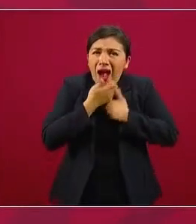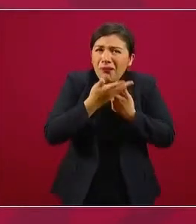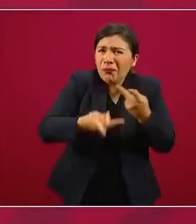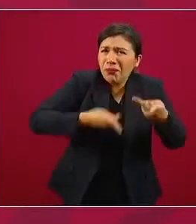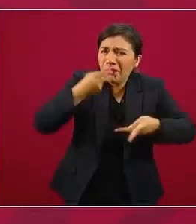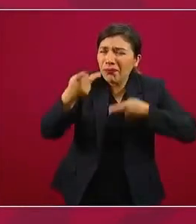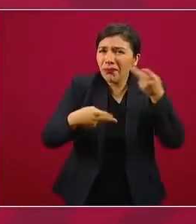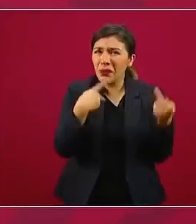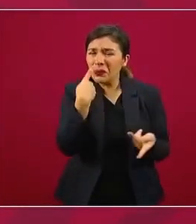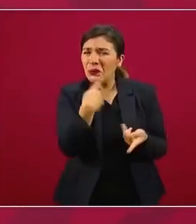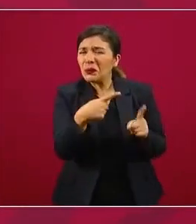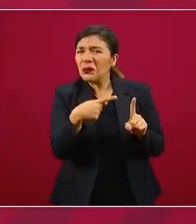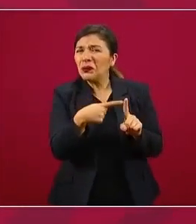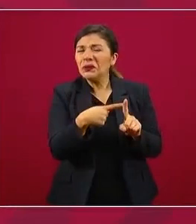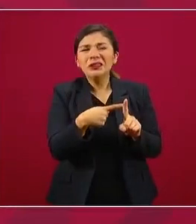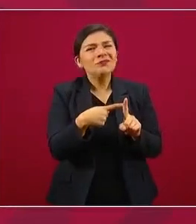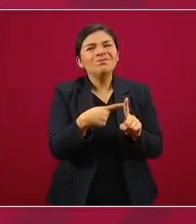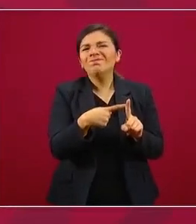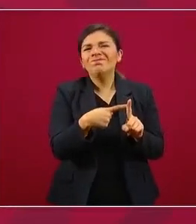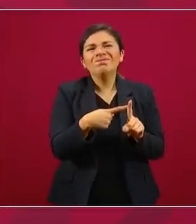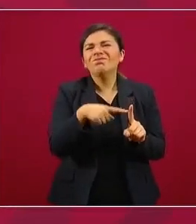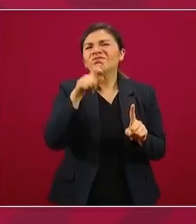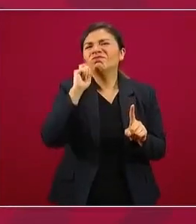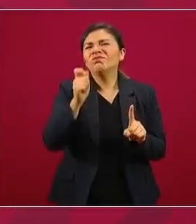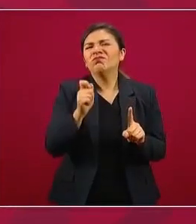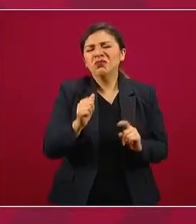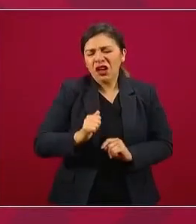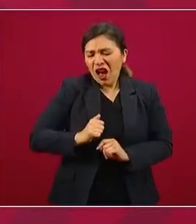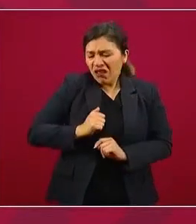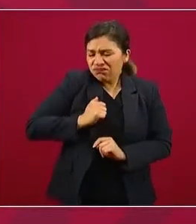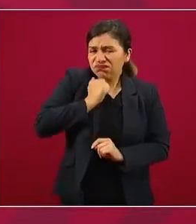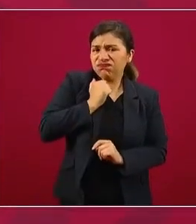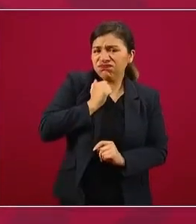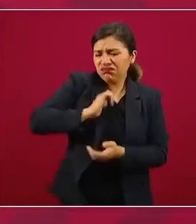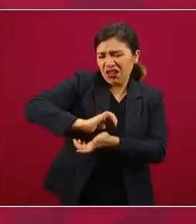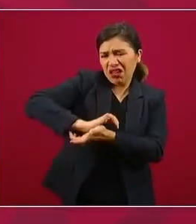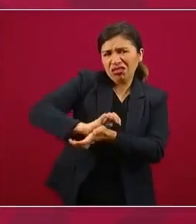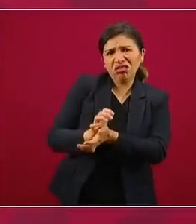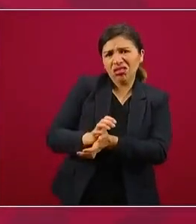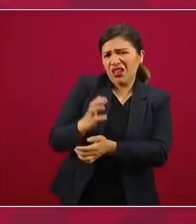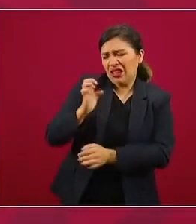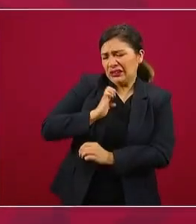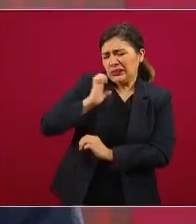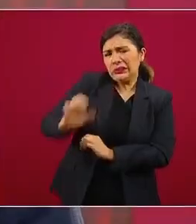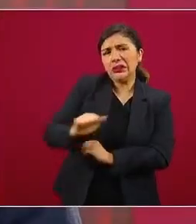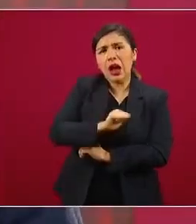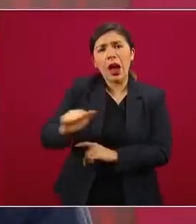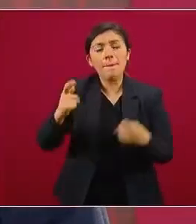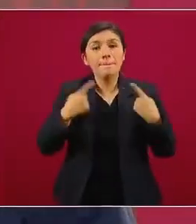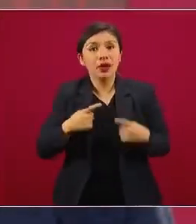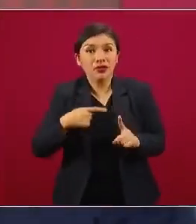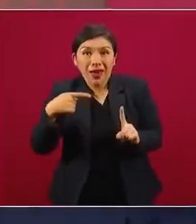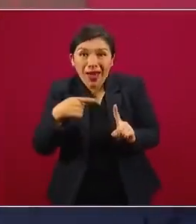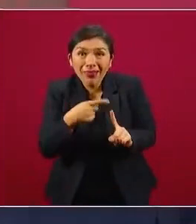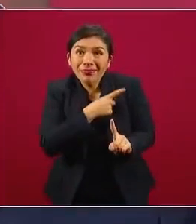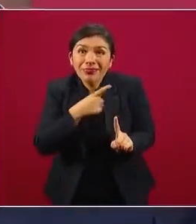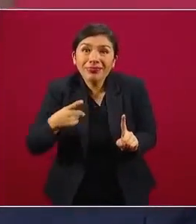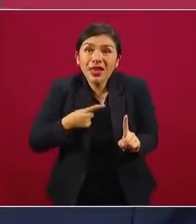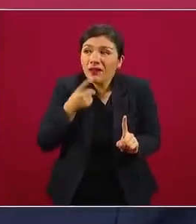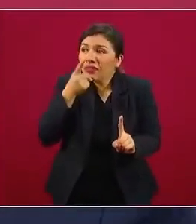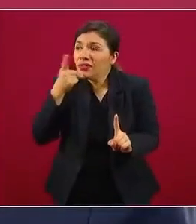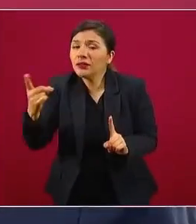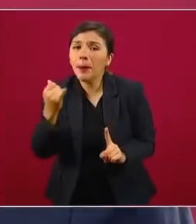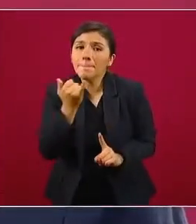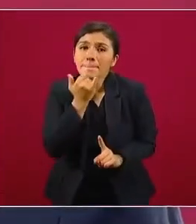clasista, racista. Él debería de ofrecer una